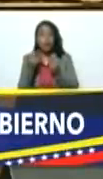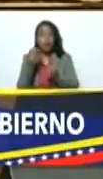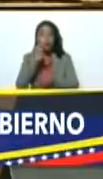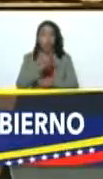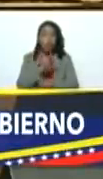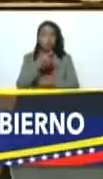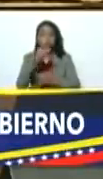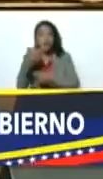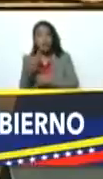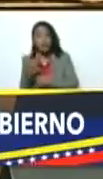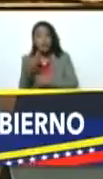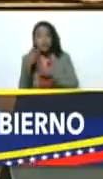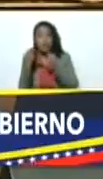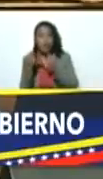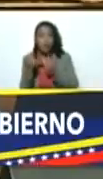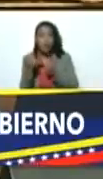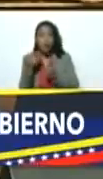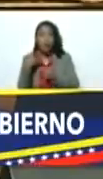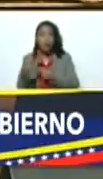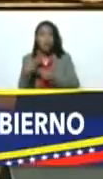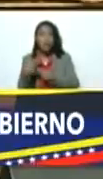invertirlos en agua